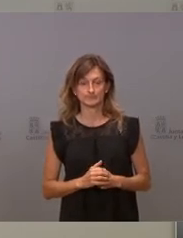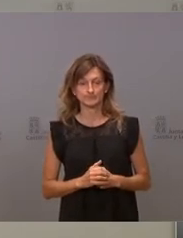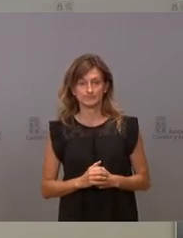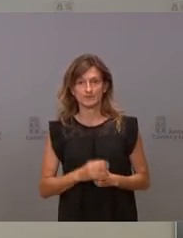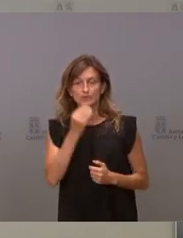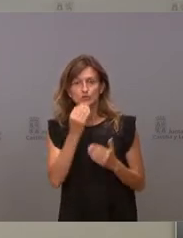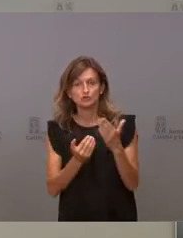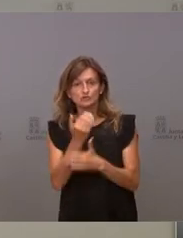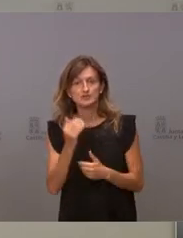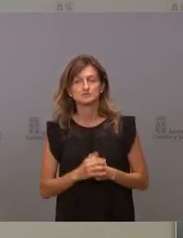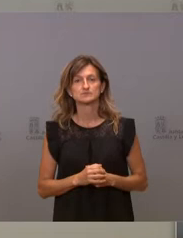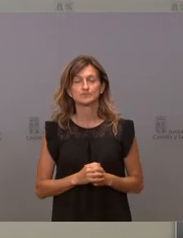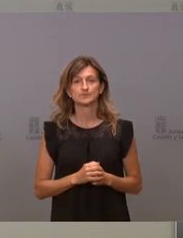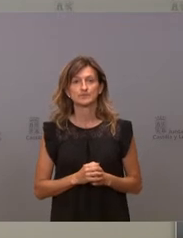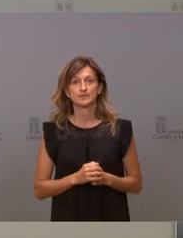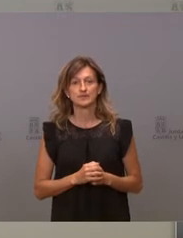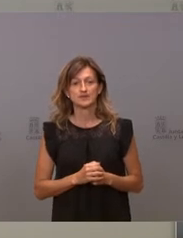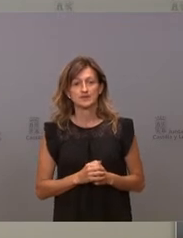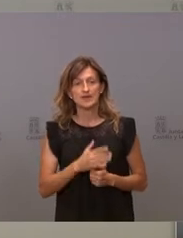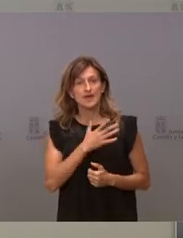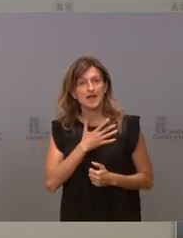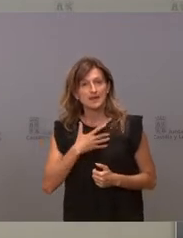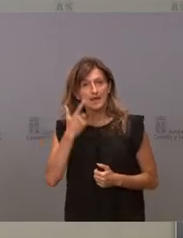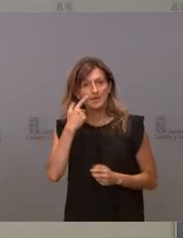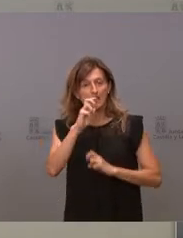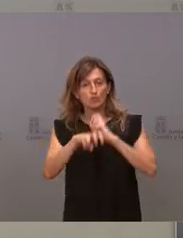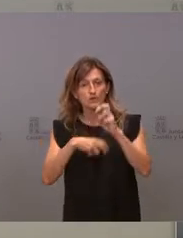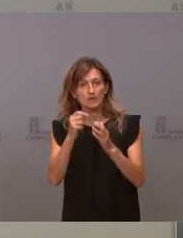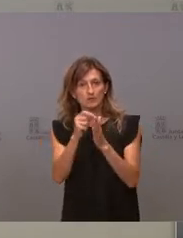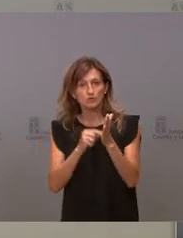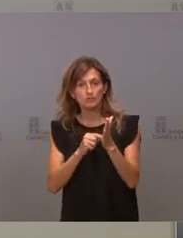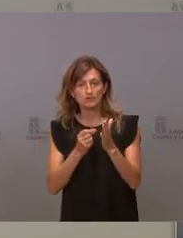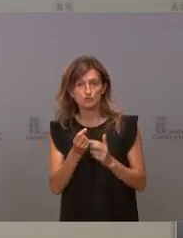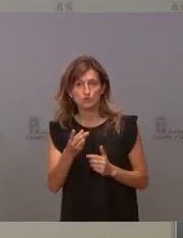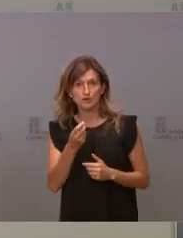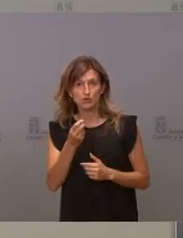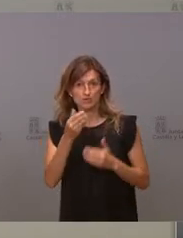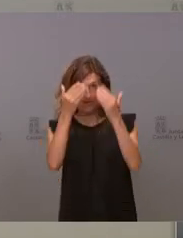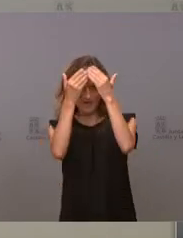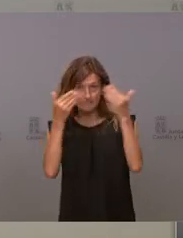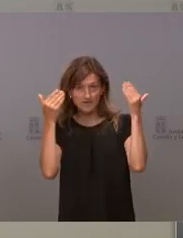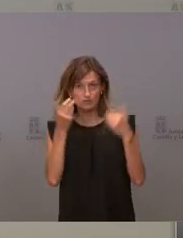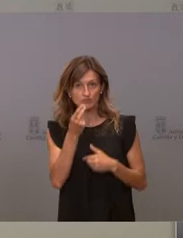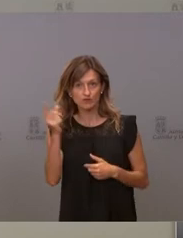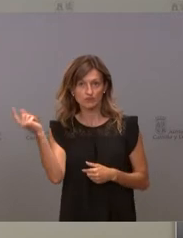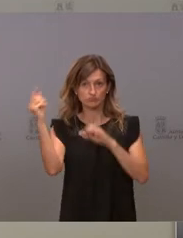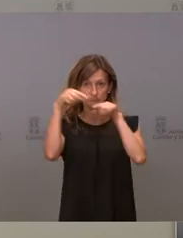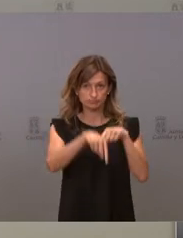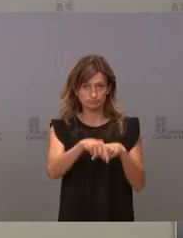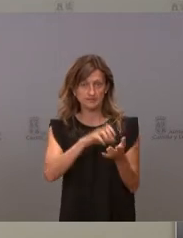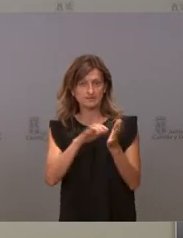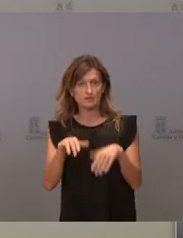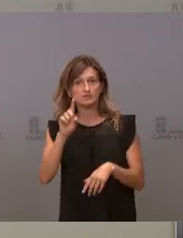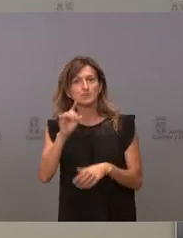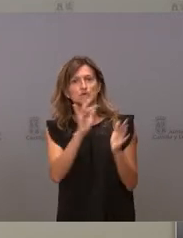Buenos días. Quería ver si nos podía actualizar el número de refugiados afganos que haya llegado a Castilla y León. Y después de haber hablado con las